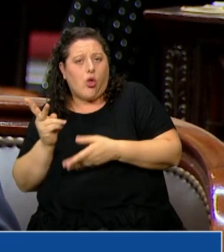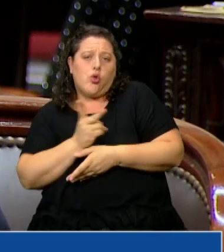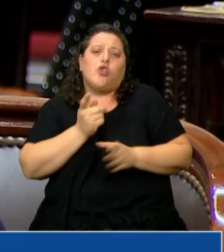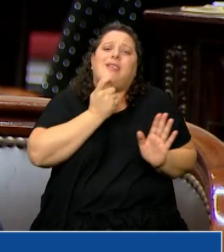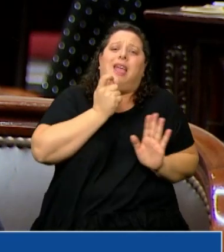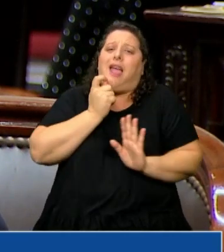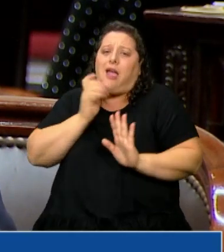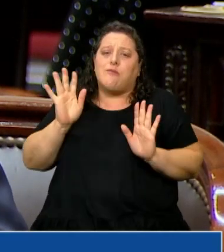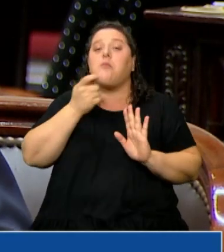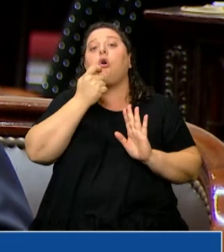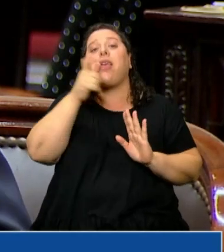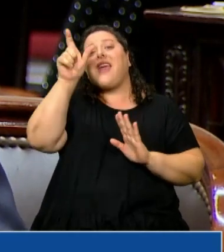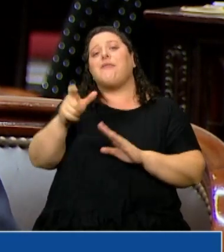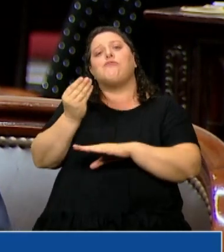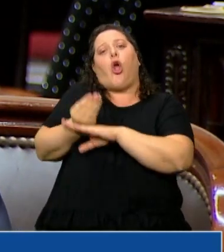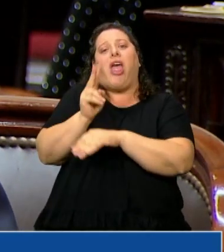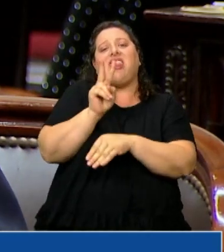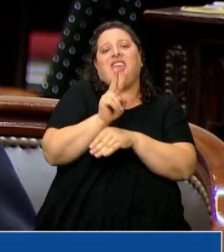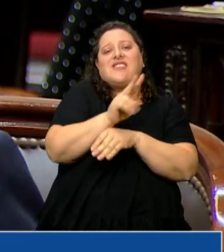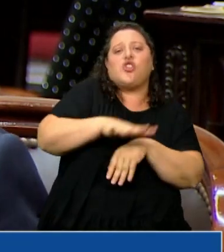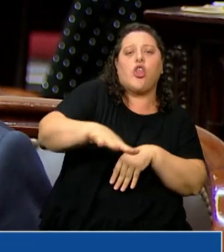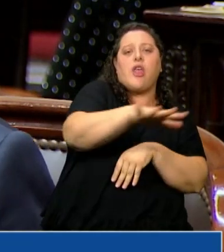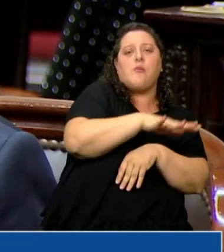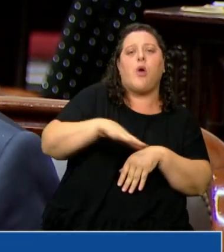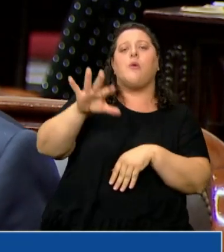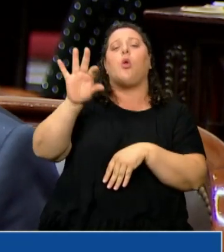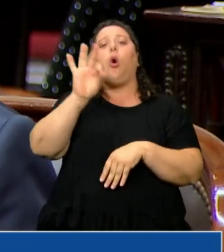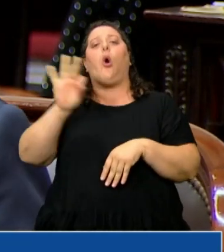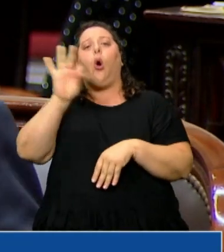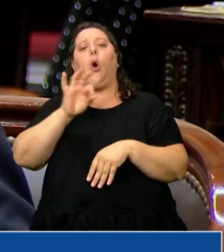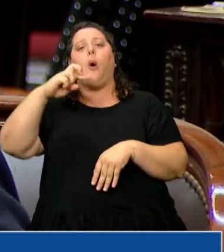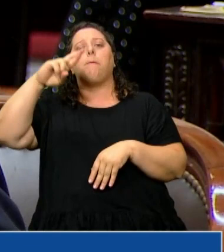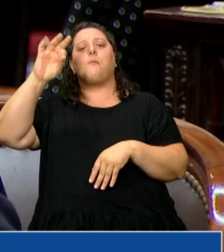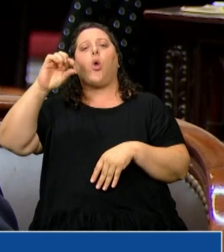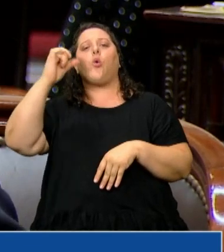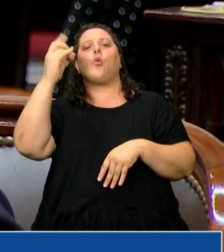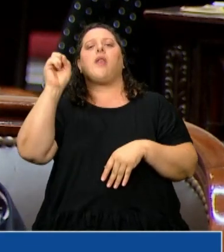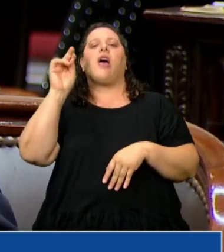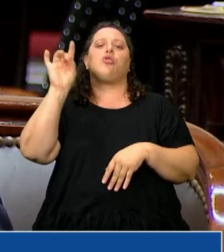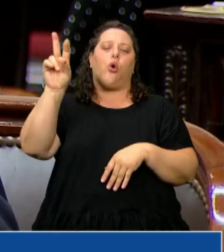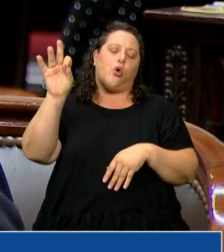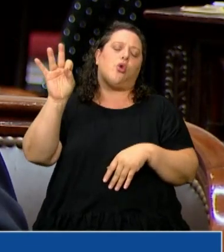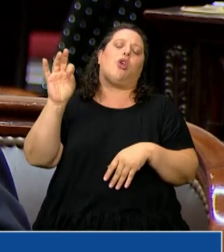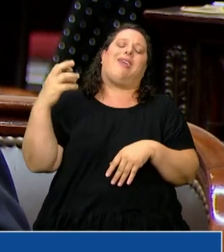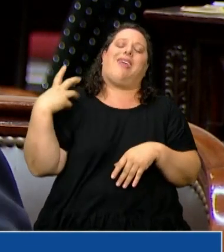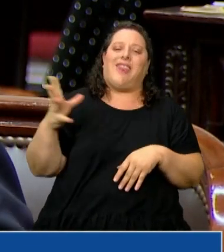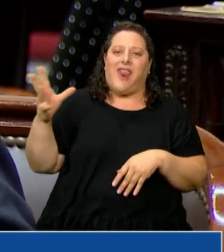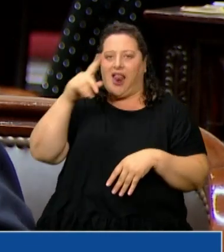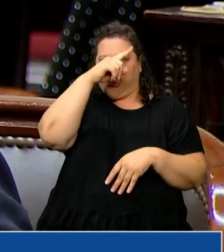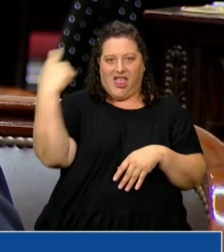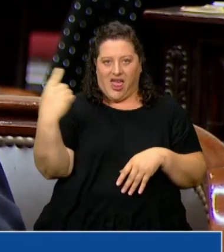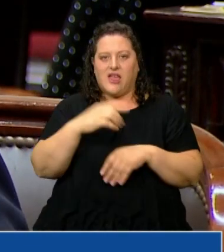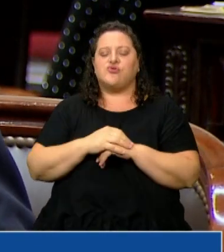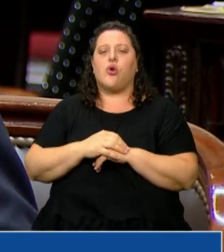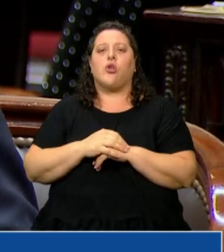el defensor del pueblo o el procurador general de la Nación, hay un bloqueo político por error